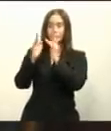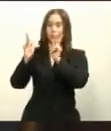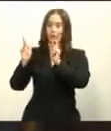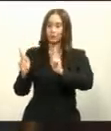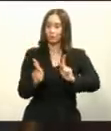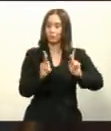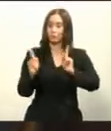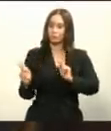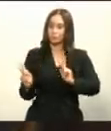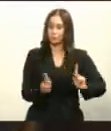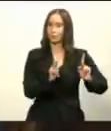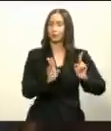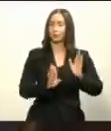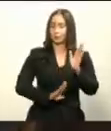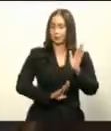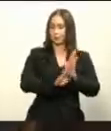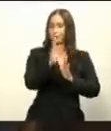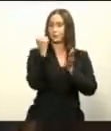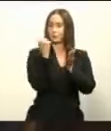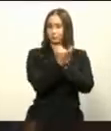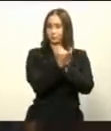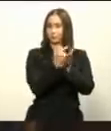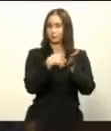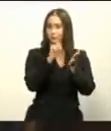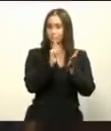y desarrollos certificados.